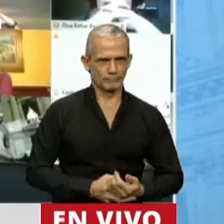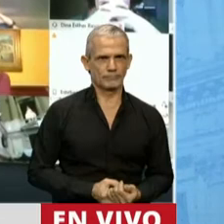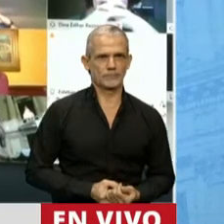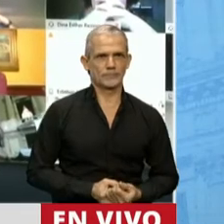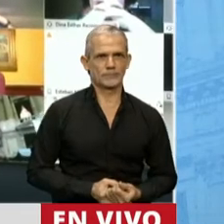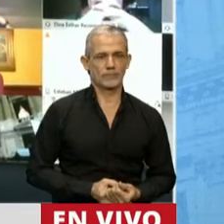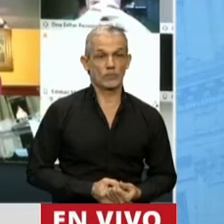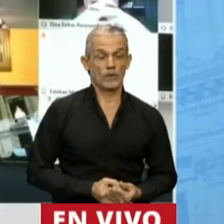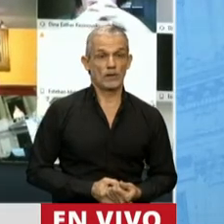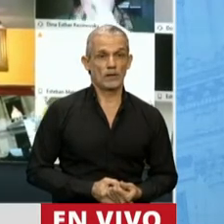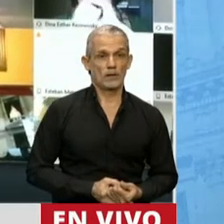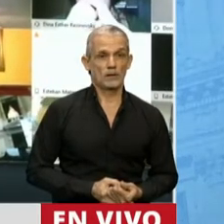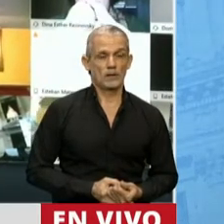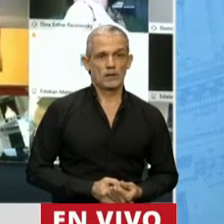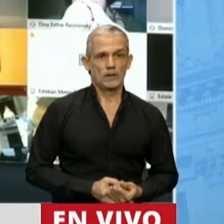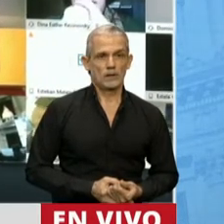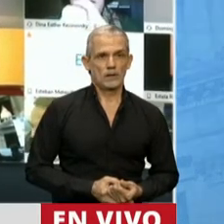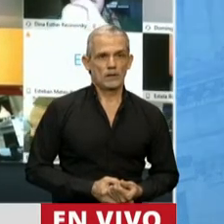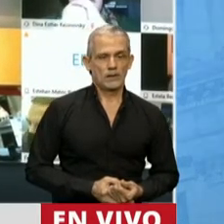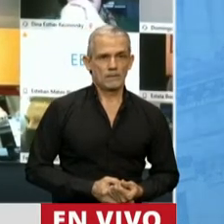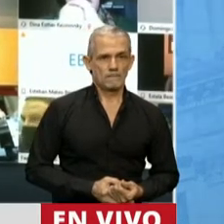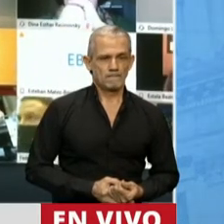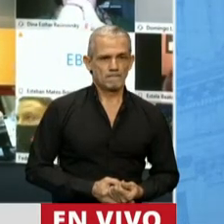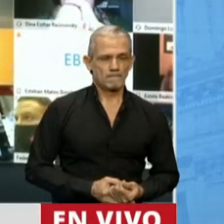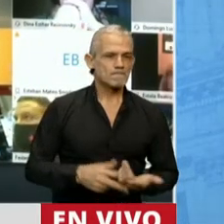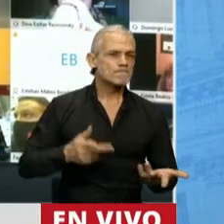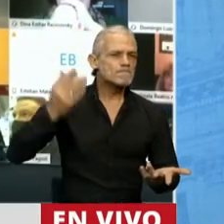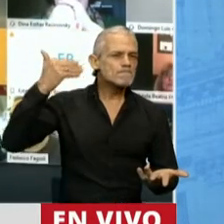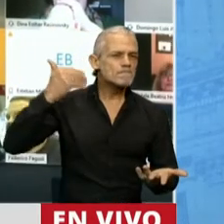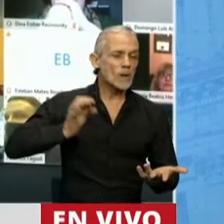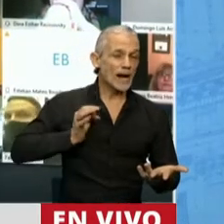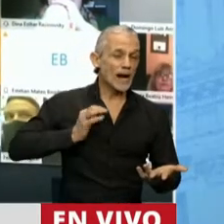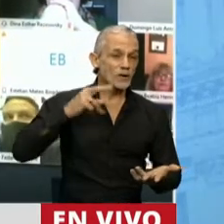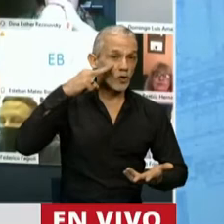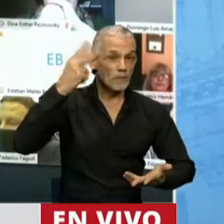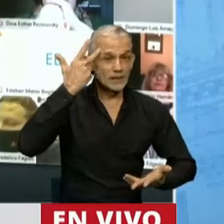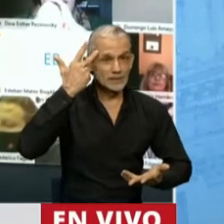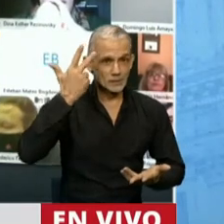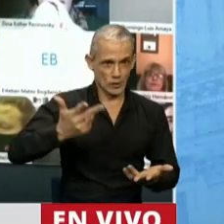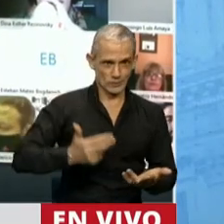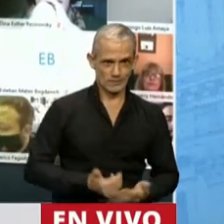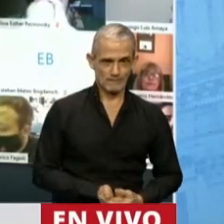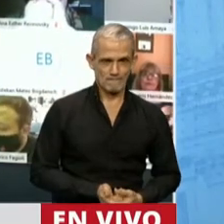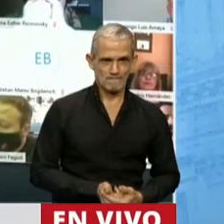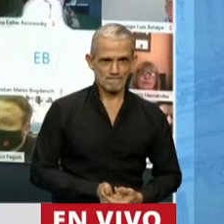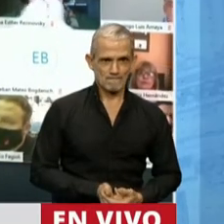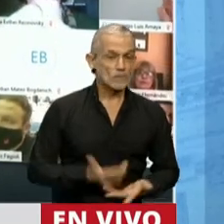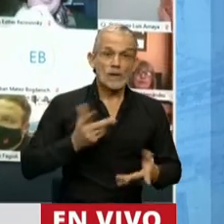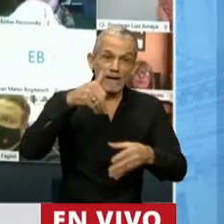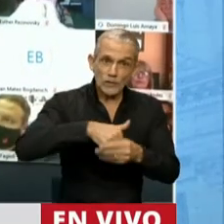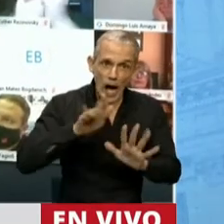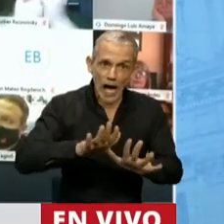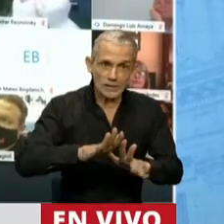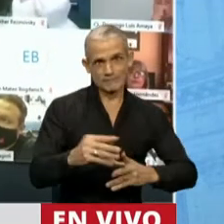que se dio allá por mayo del año 2018. No podemos votar esto.